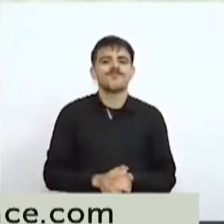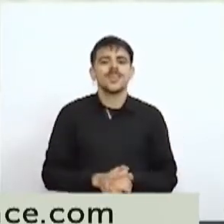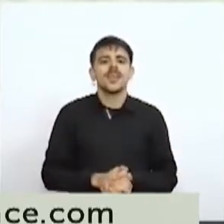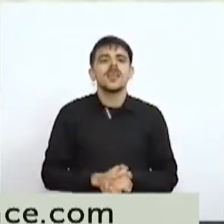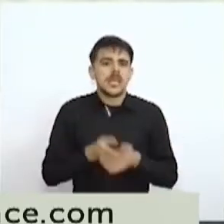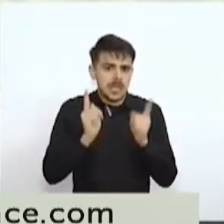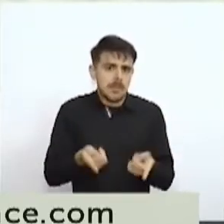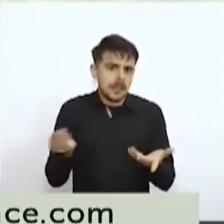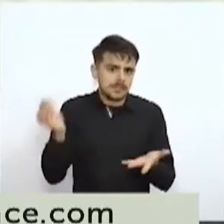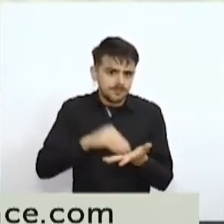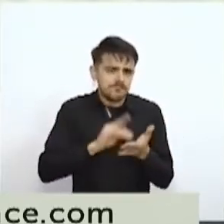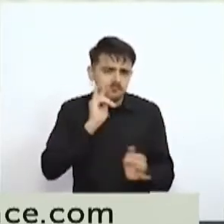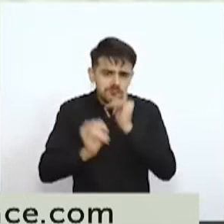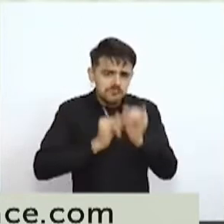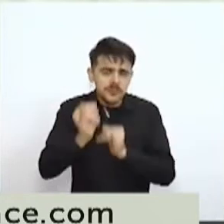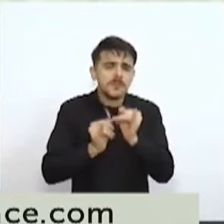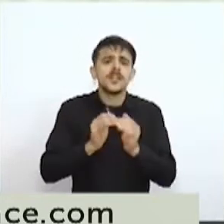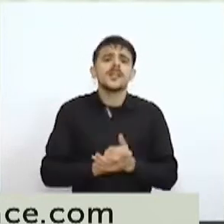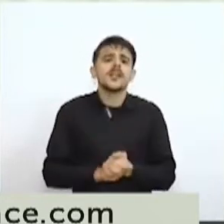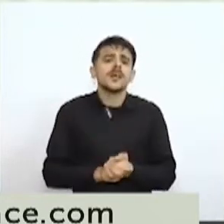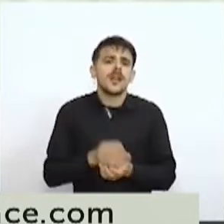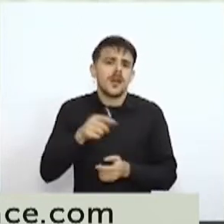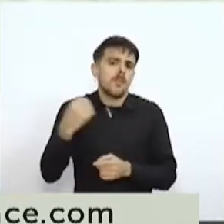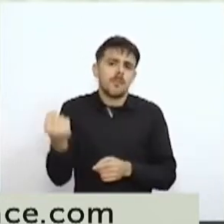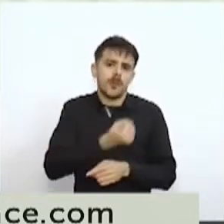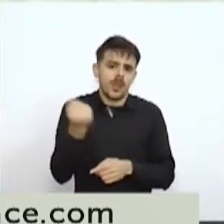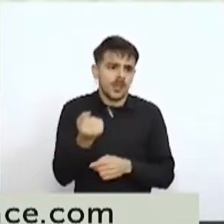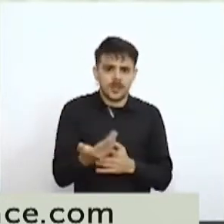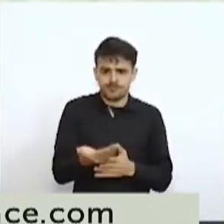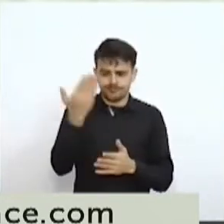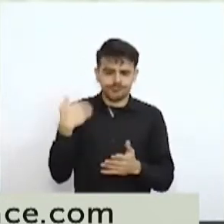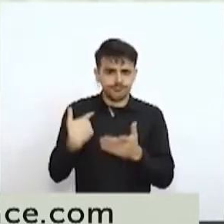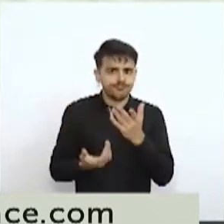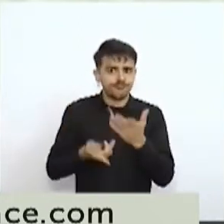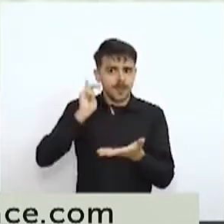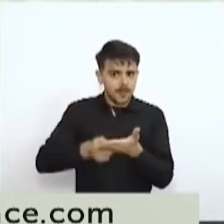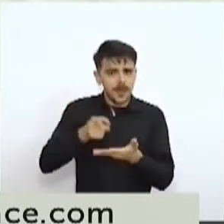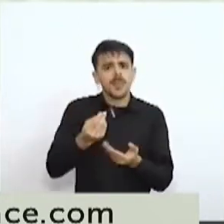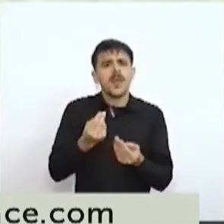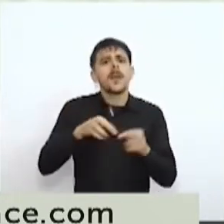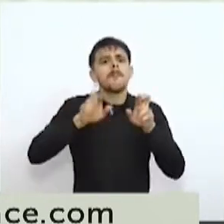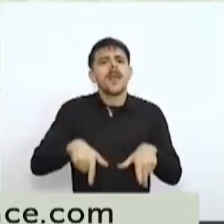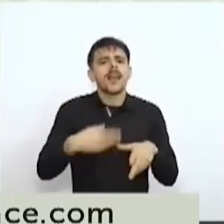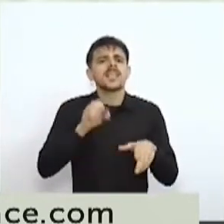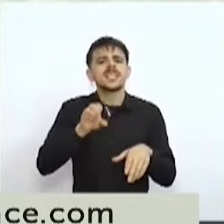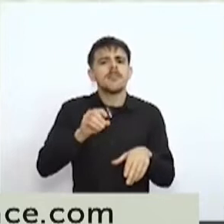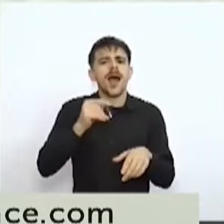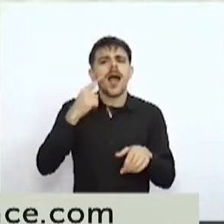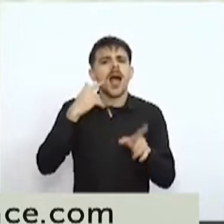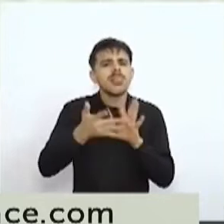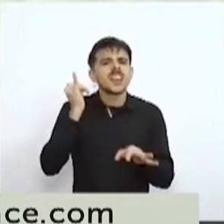destacar lo que ha sido la implementación del plan Detectar en Entre Ríos